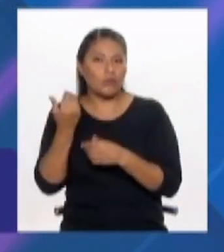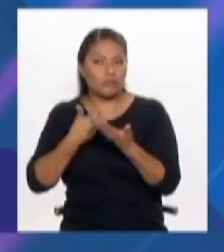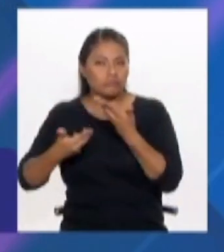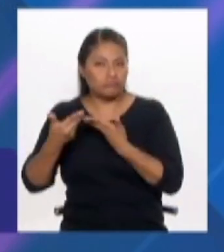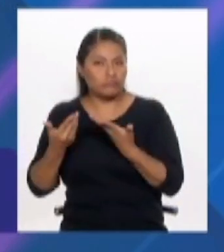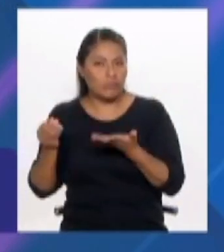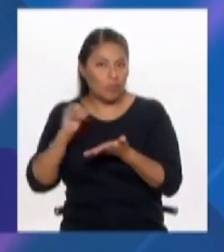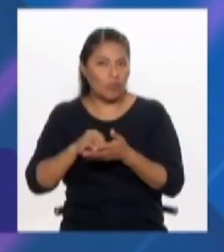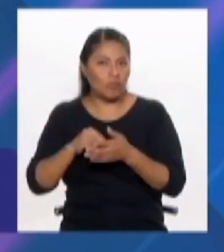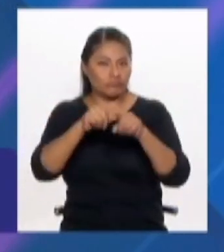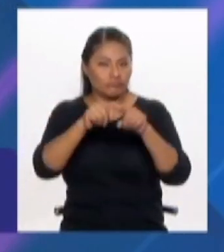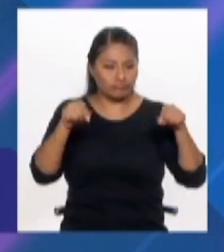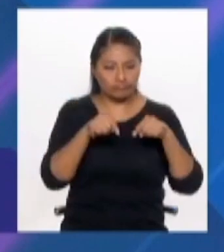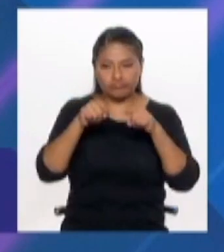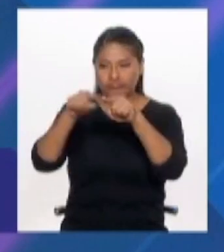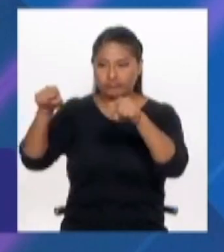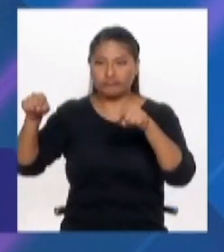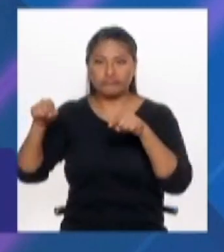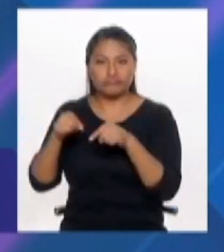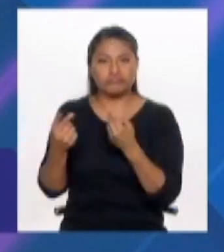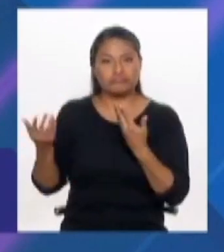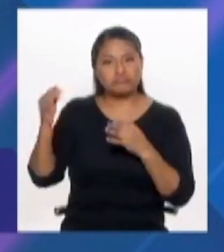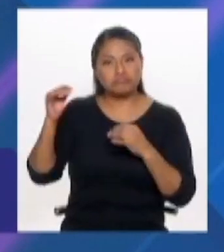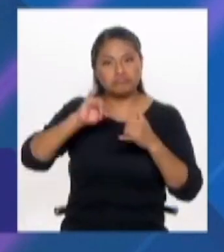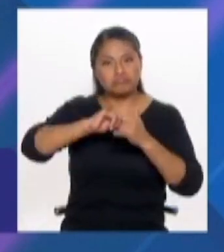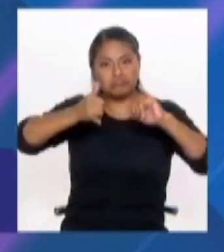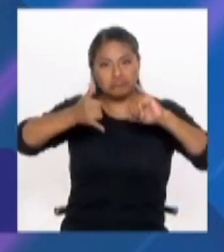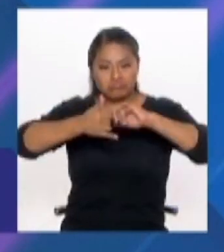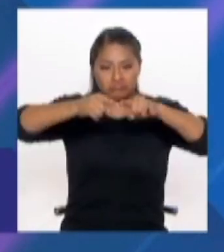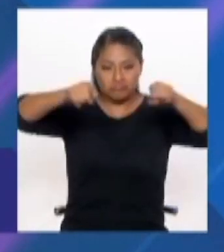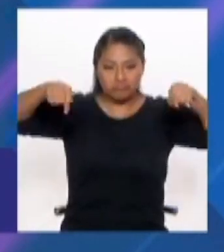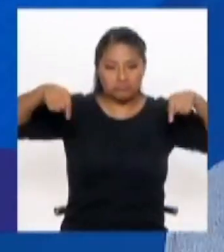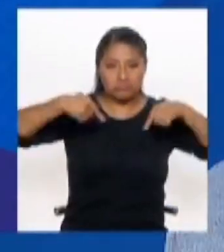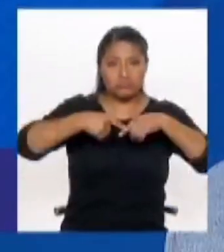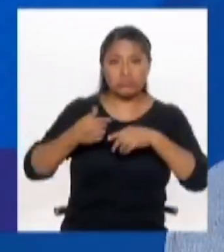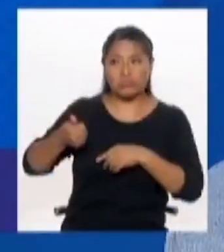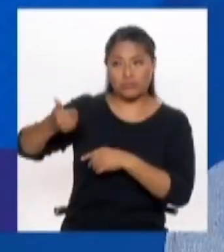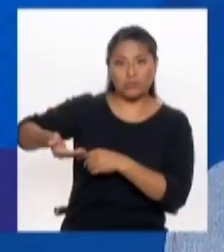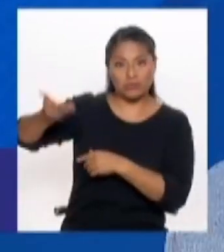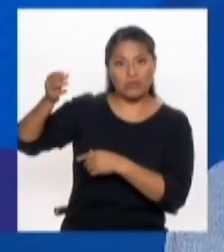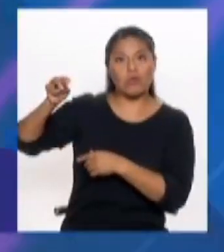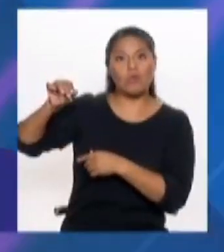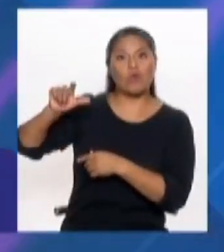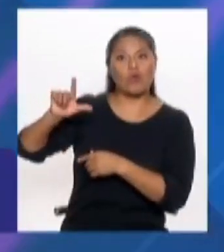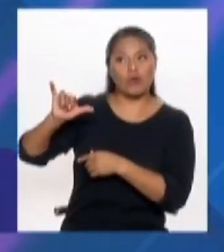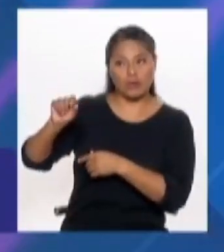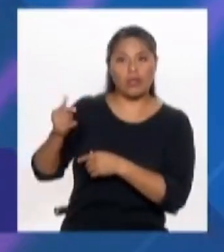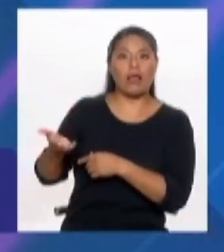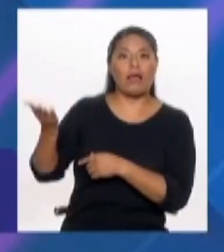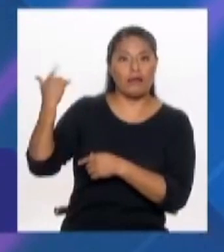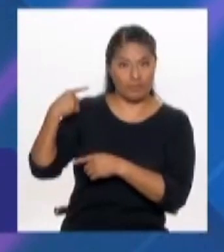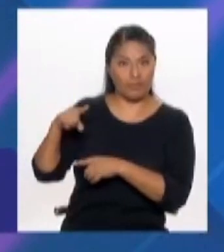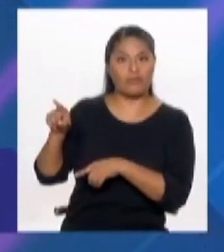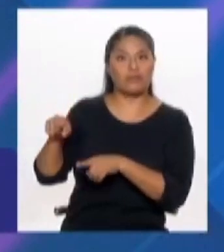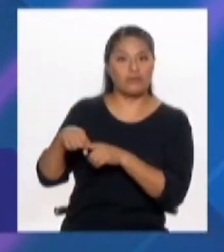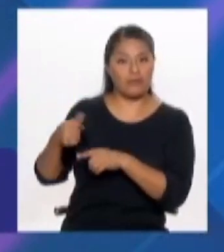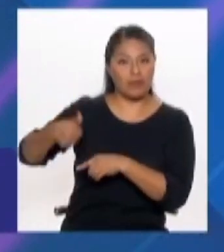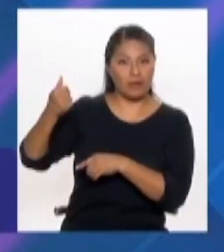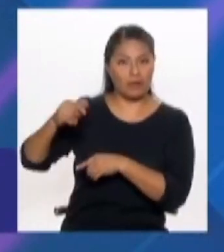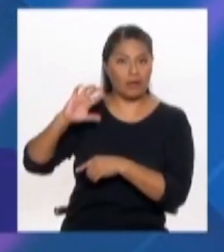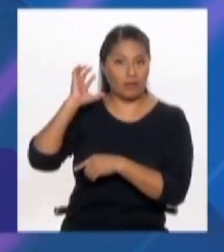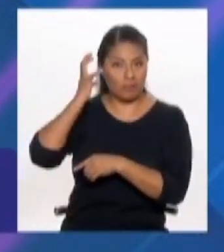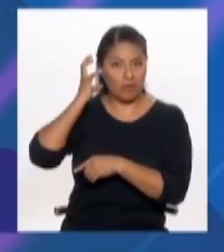gestión ahora del alcalde López Aliaga, que además tiene ahí al señor Molina, que ha sido alcalde de Miraflores, a lo cual